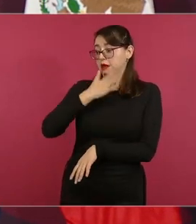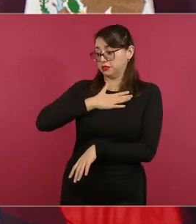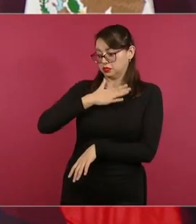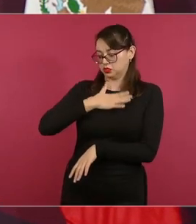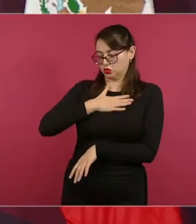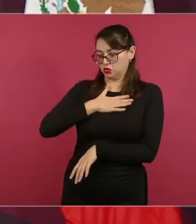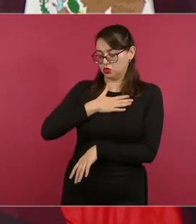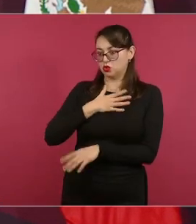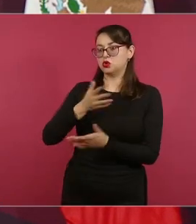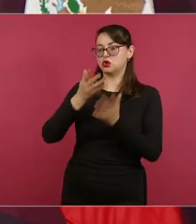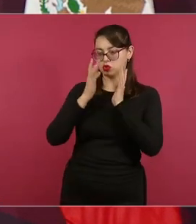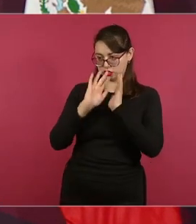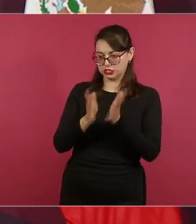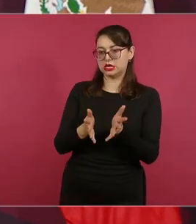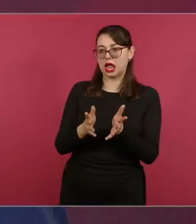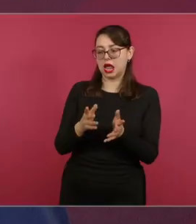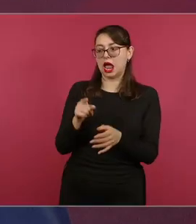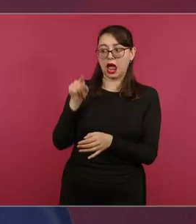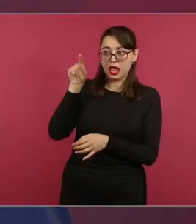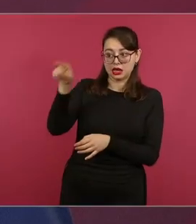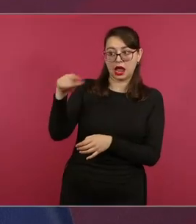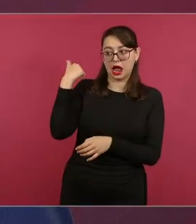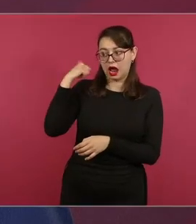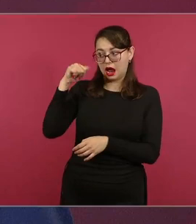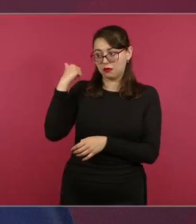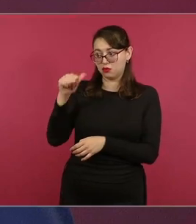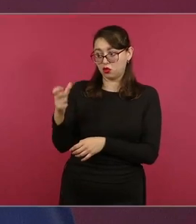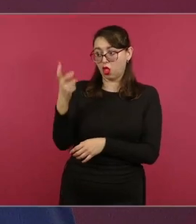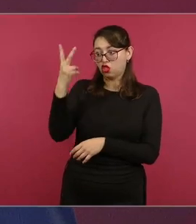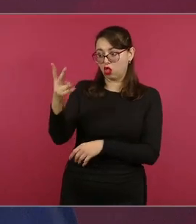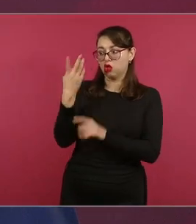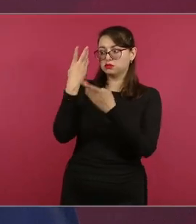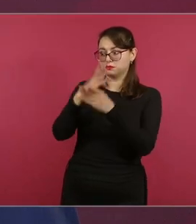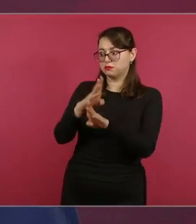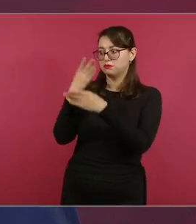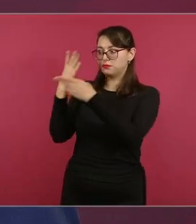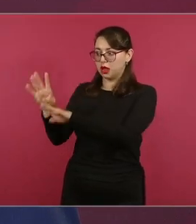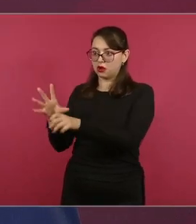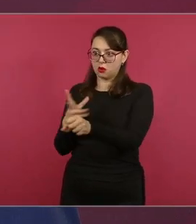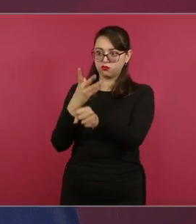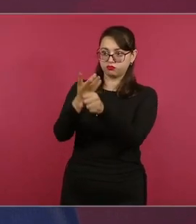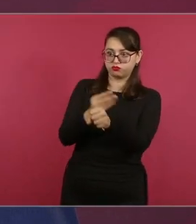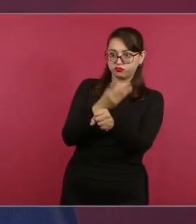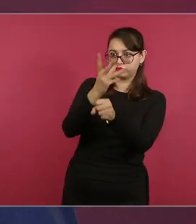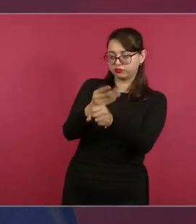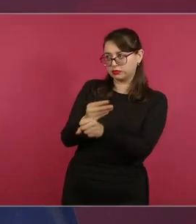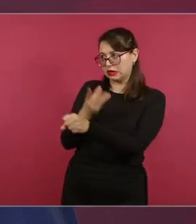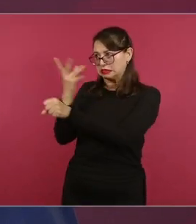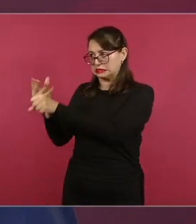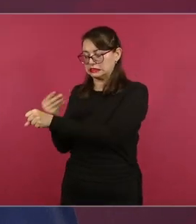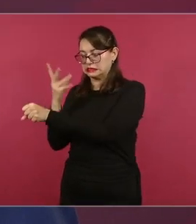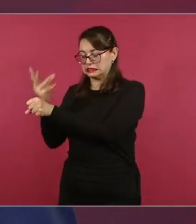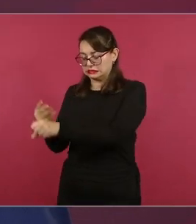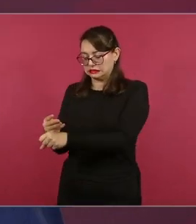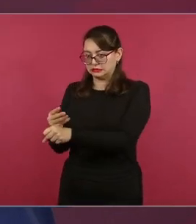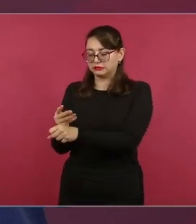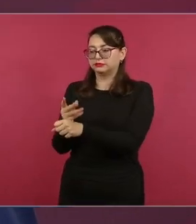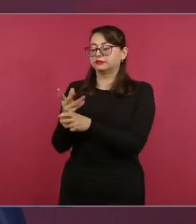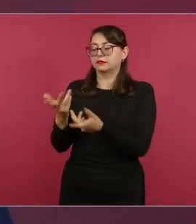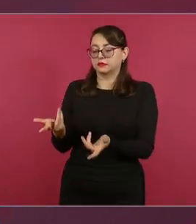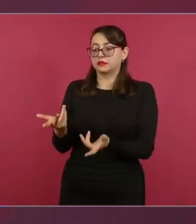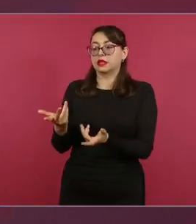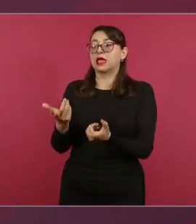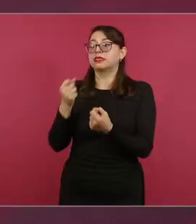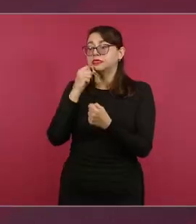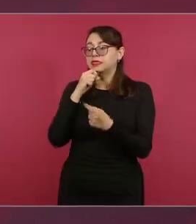rehabilitando los dos bancos de Acapulco, del Banco del Bienestar y también de